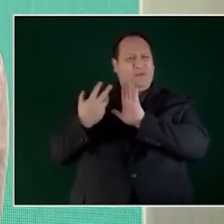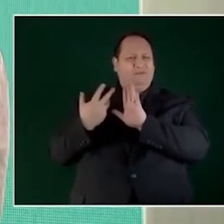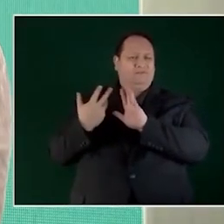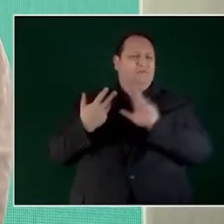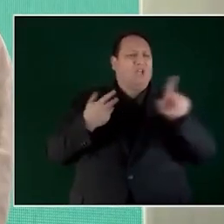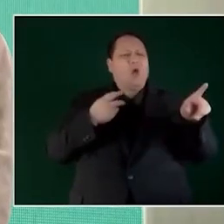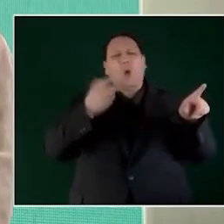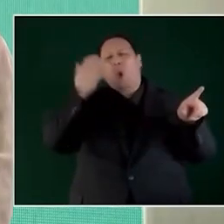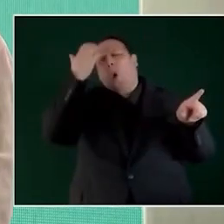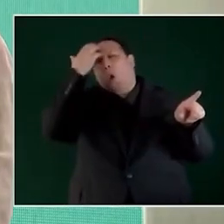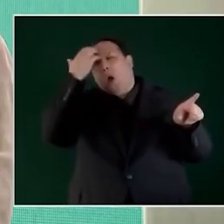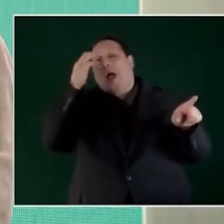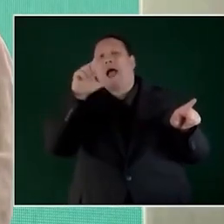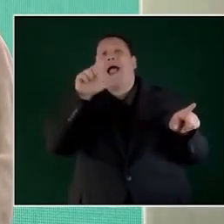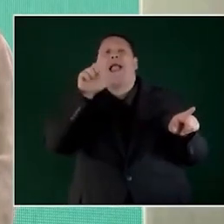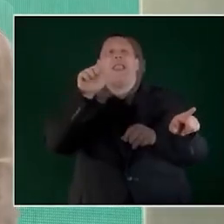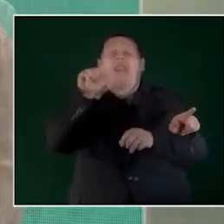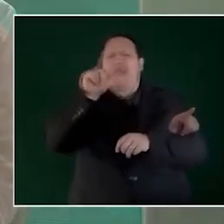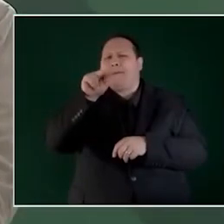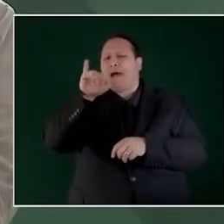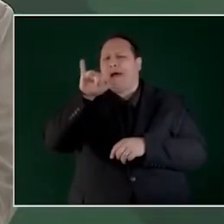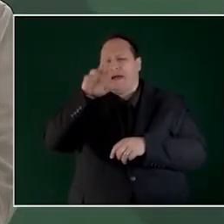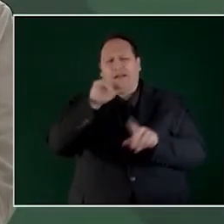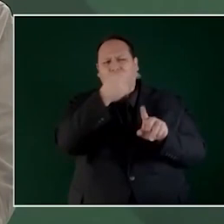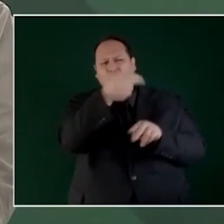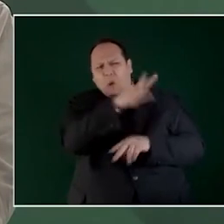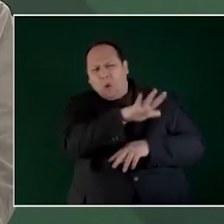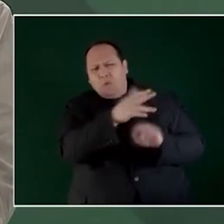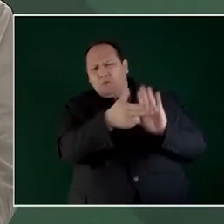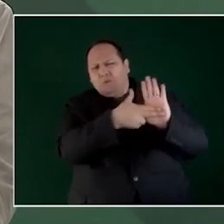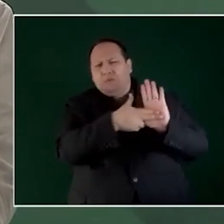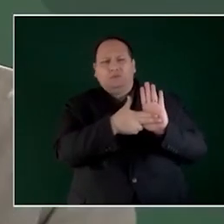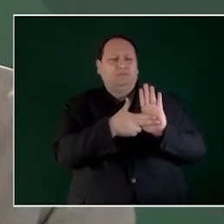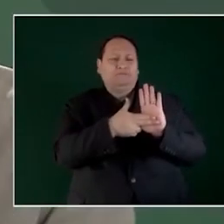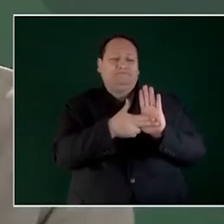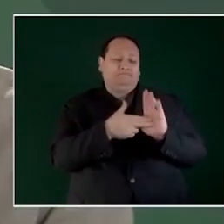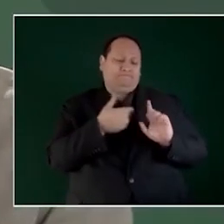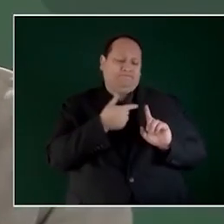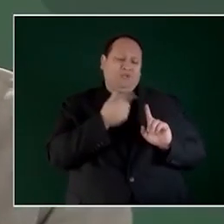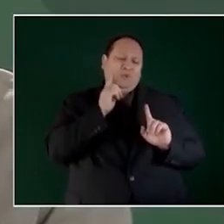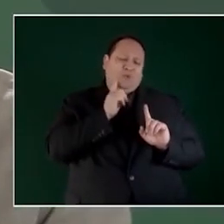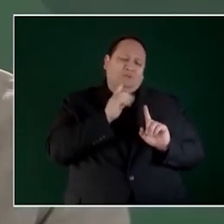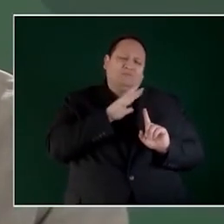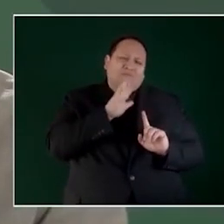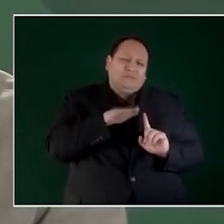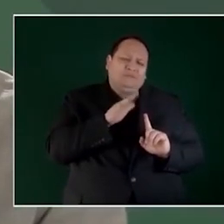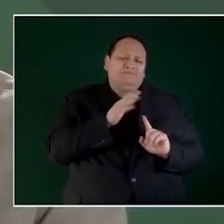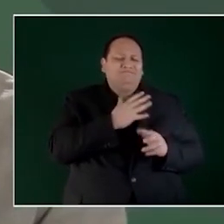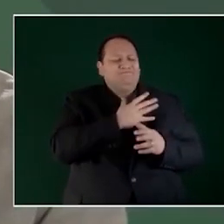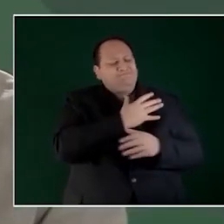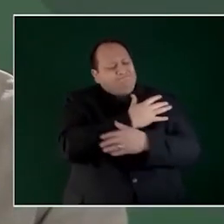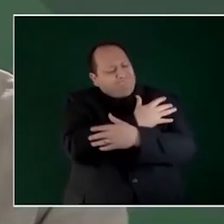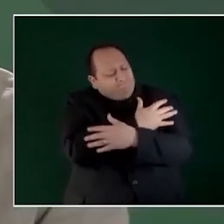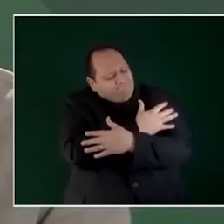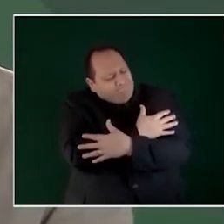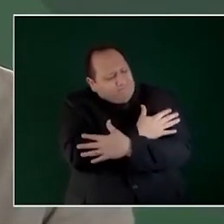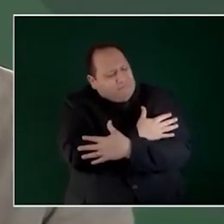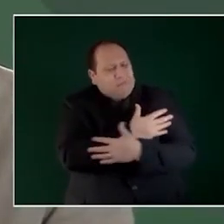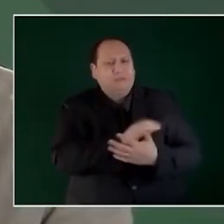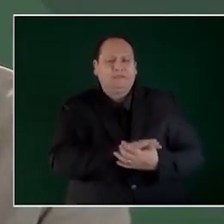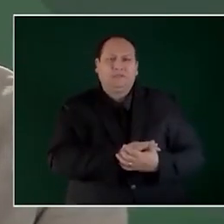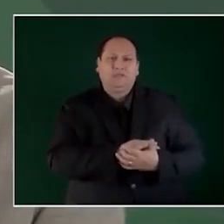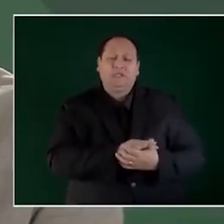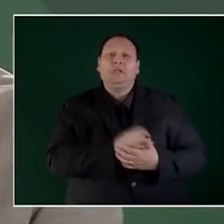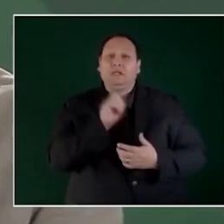él era más conocido como La Pájara. Un abrazo para Carmen. Un